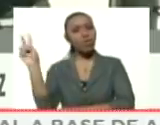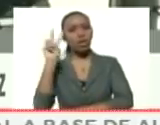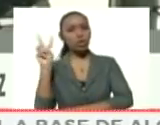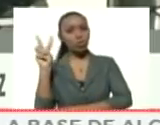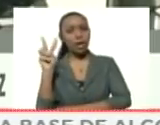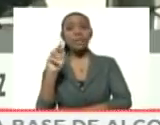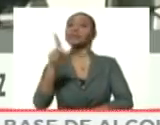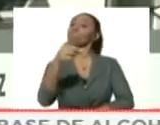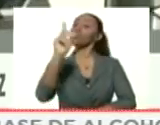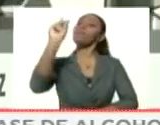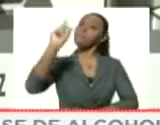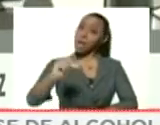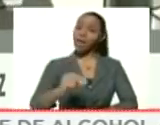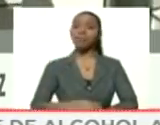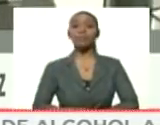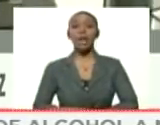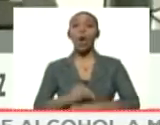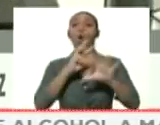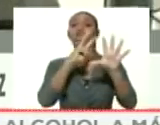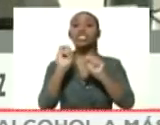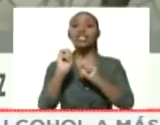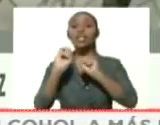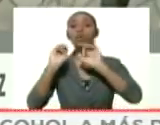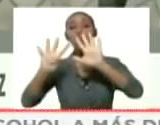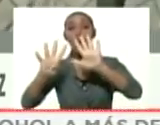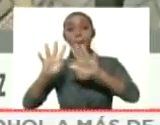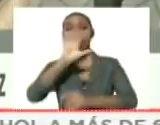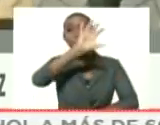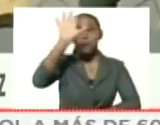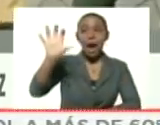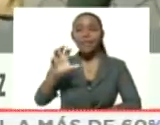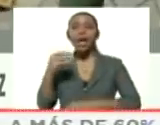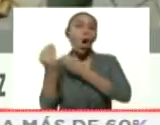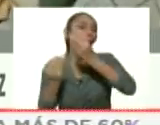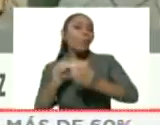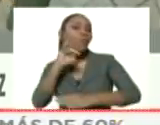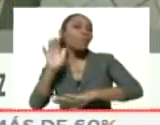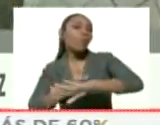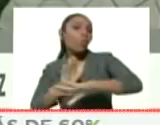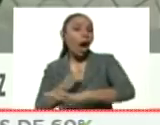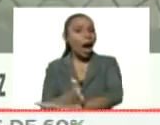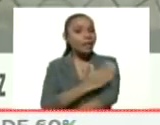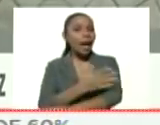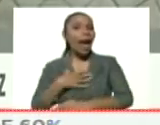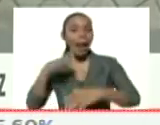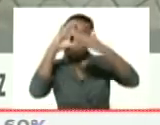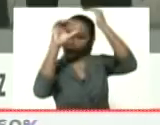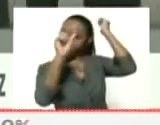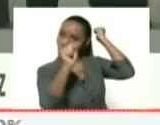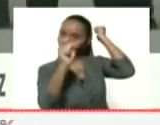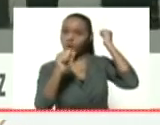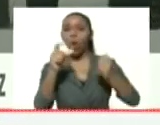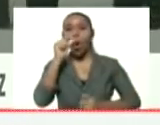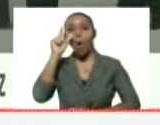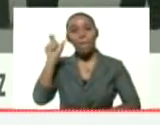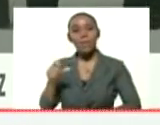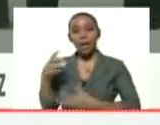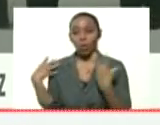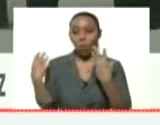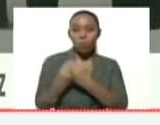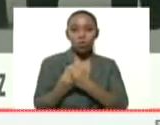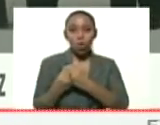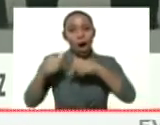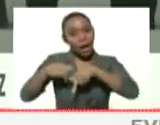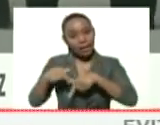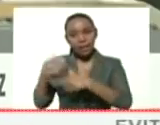sino también a 89 países, como lo informó temprano el embajador Li Barón, que nos acompañó